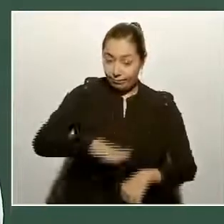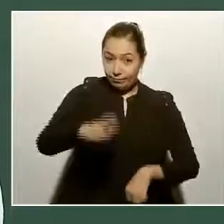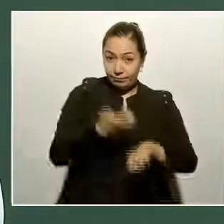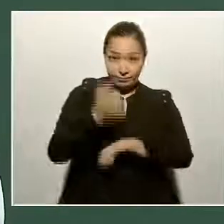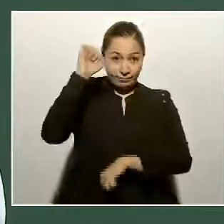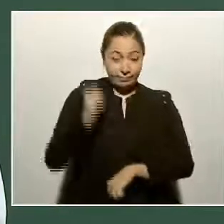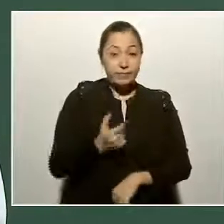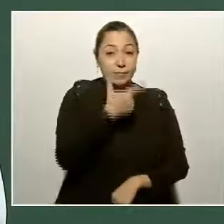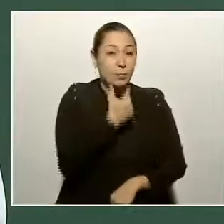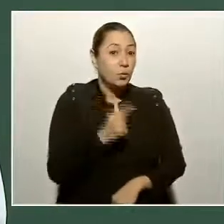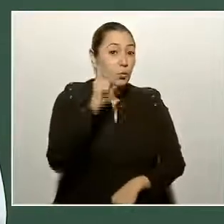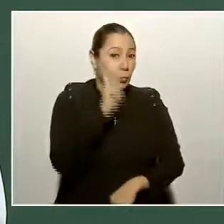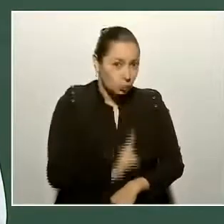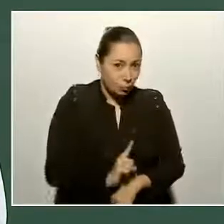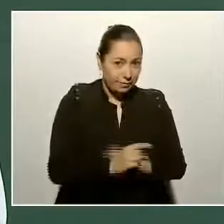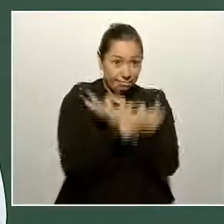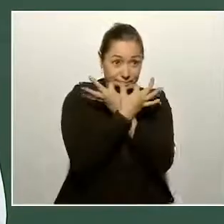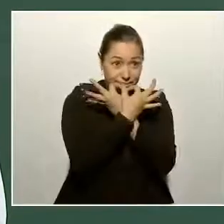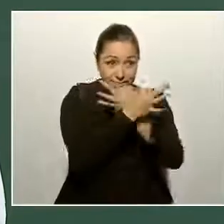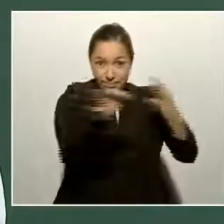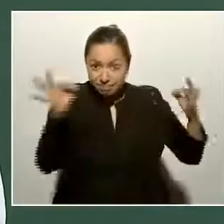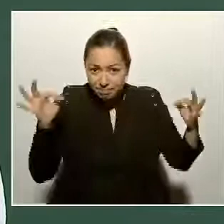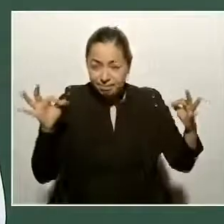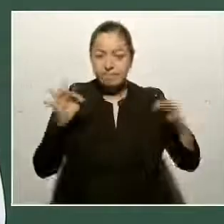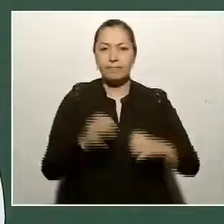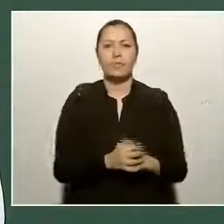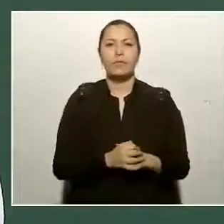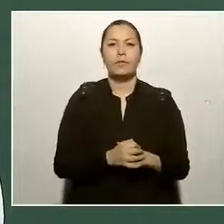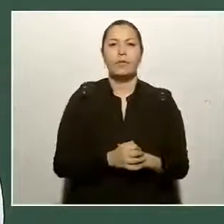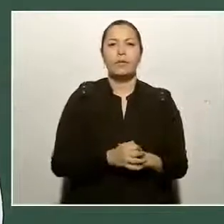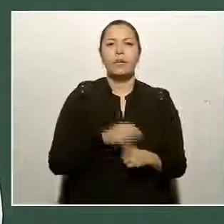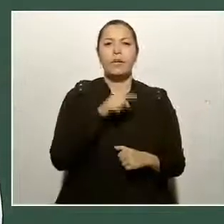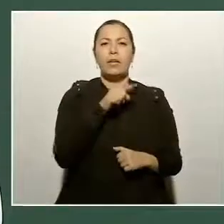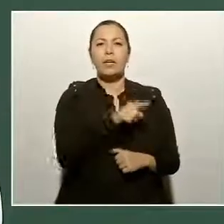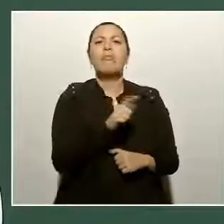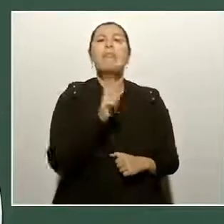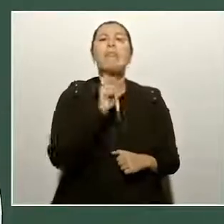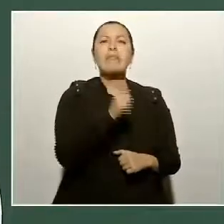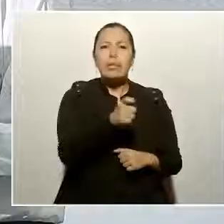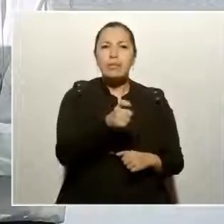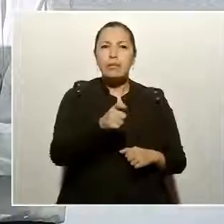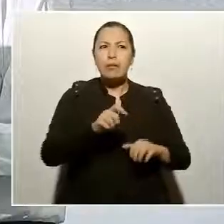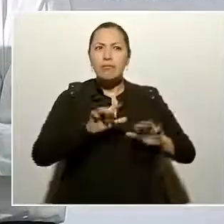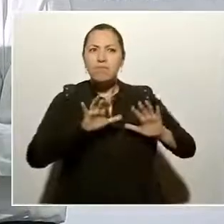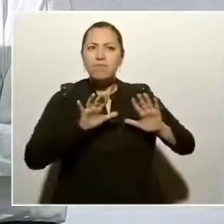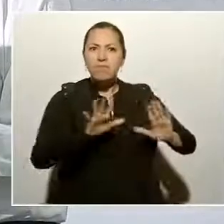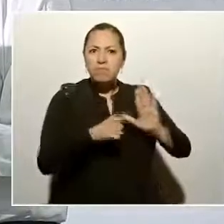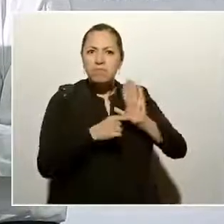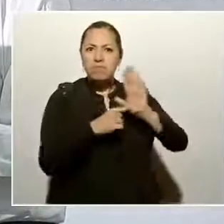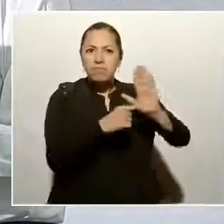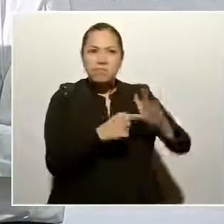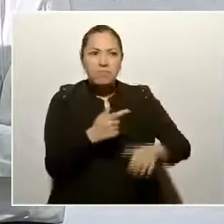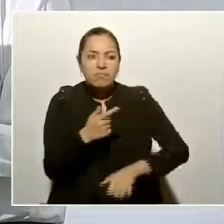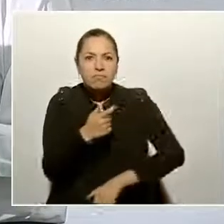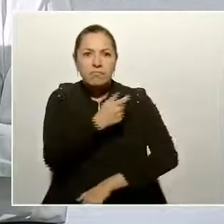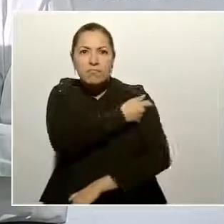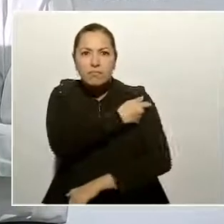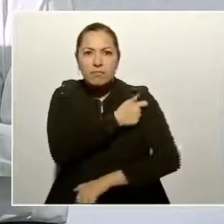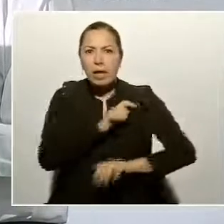de que no va a detenerse la campaña de vacunación.